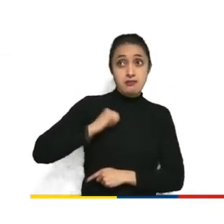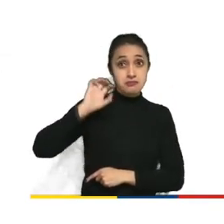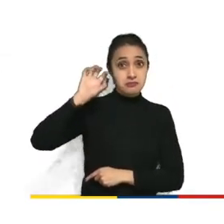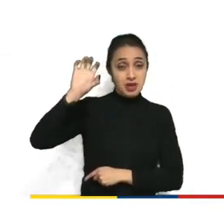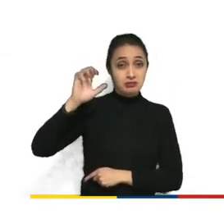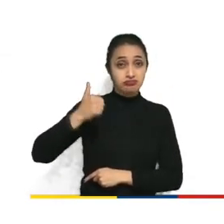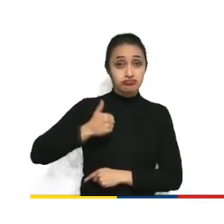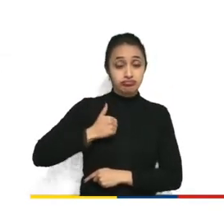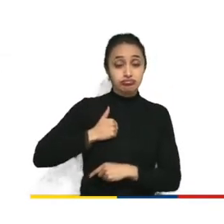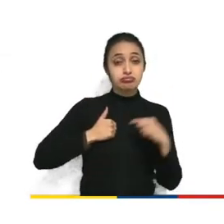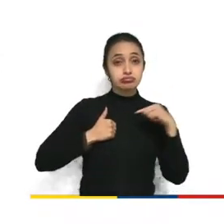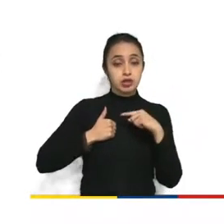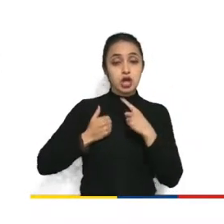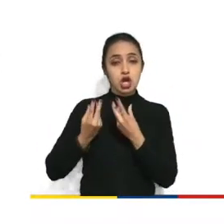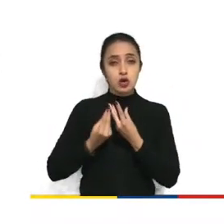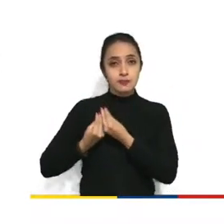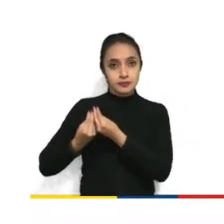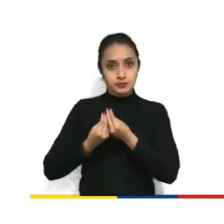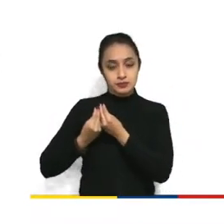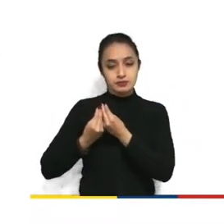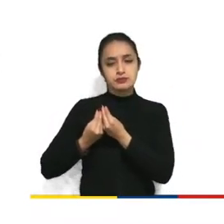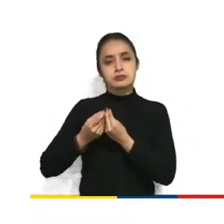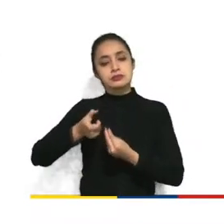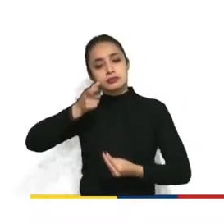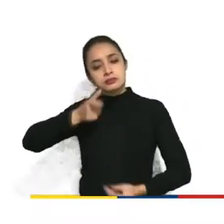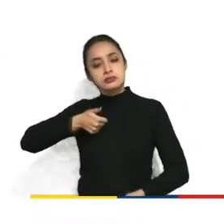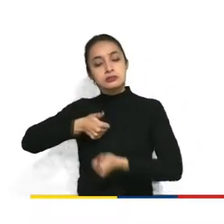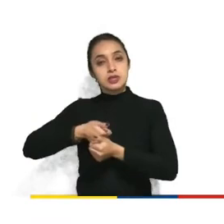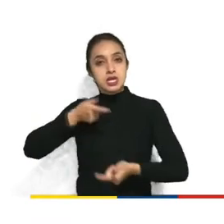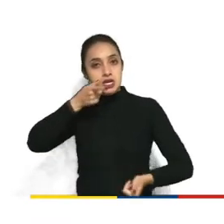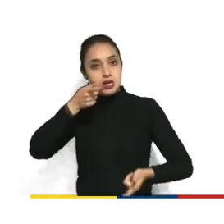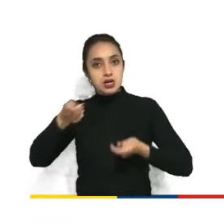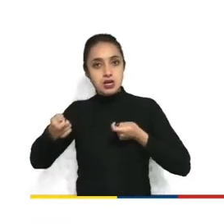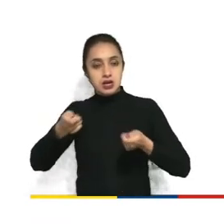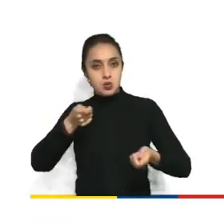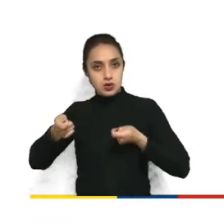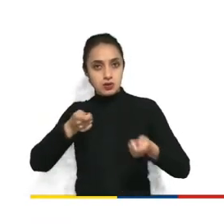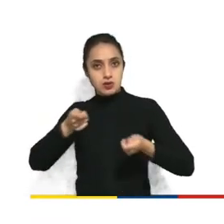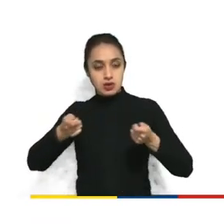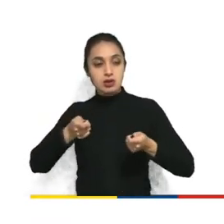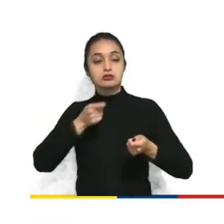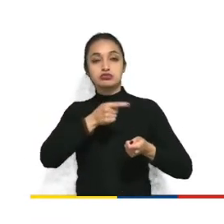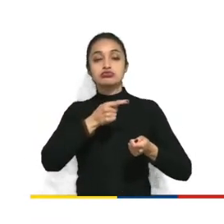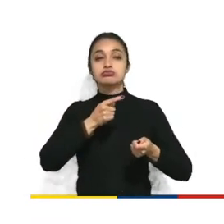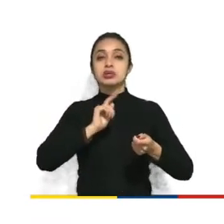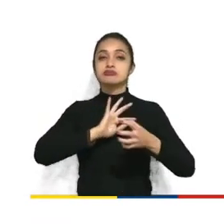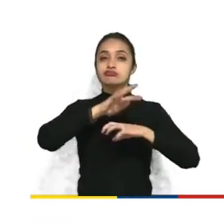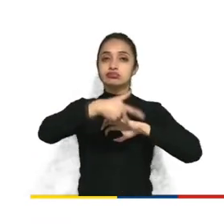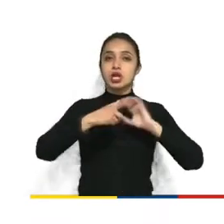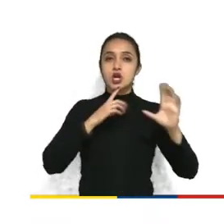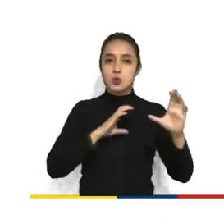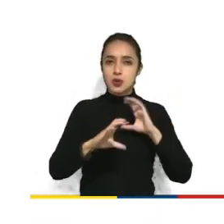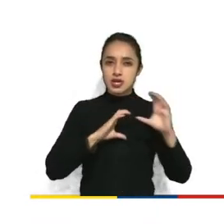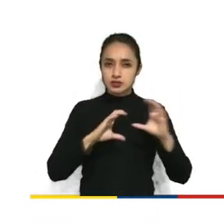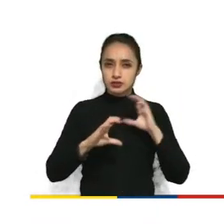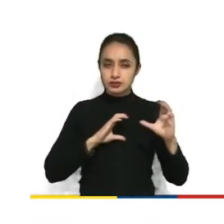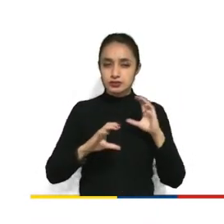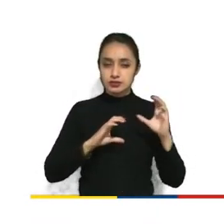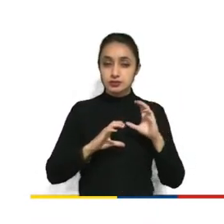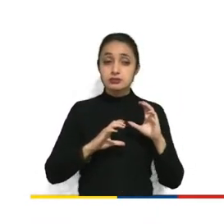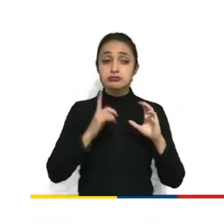Comisión de Canadá Reguladora de Servicios de Telecomunicaciones, que han